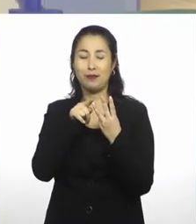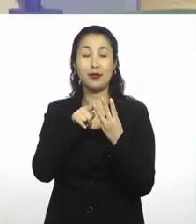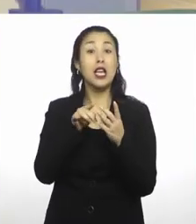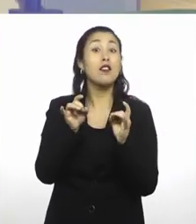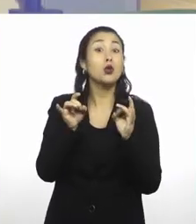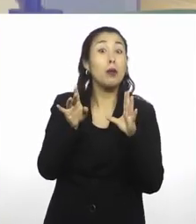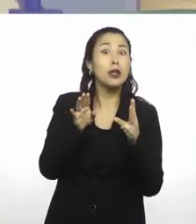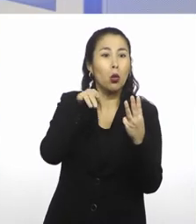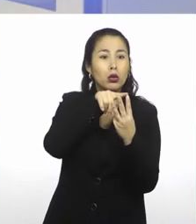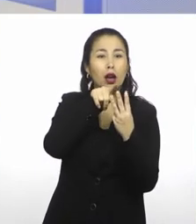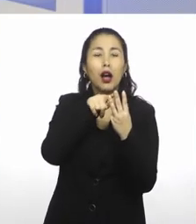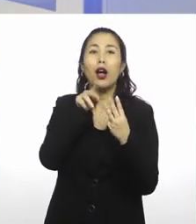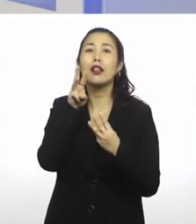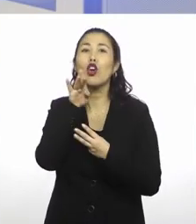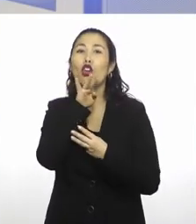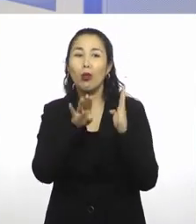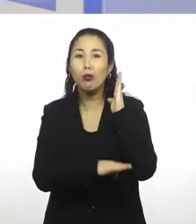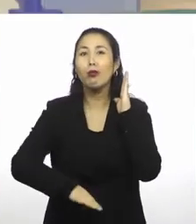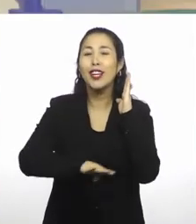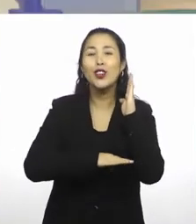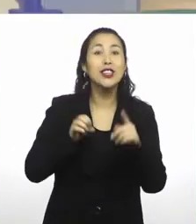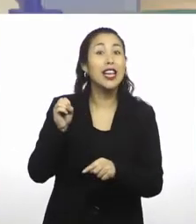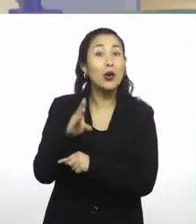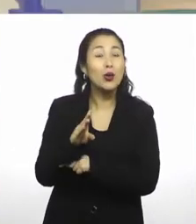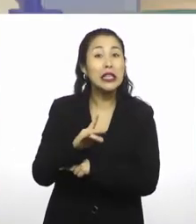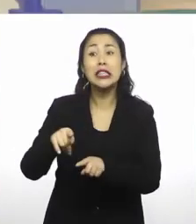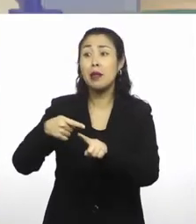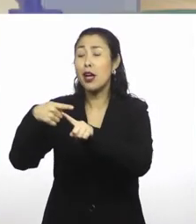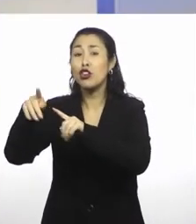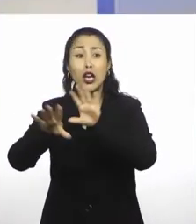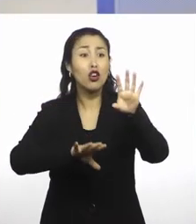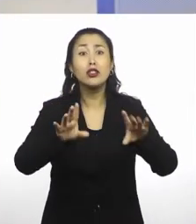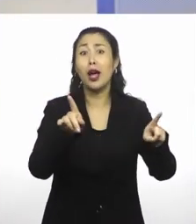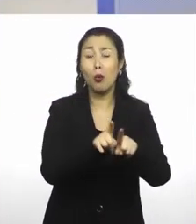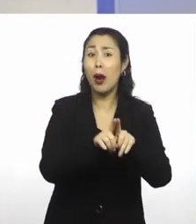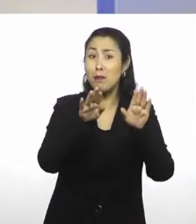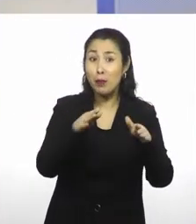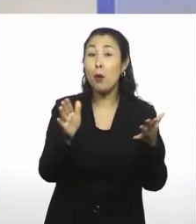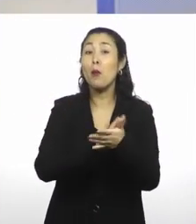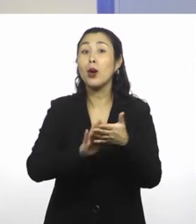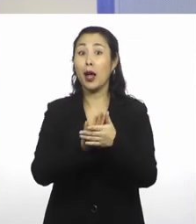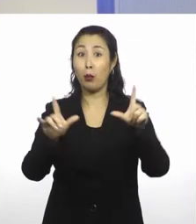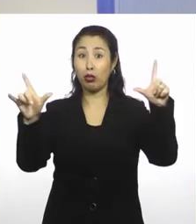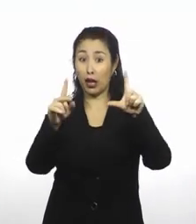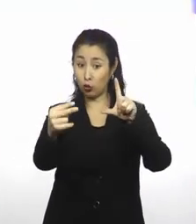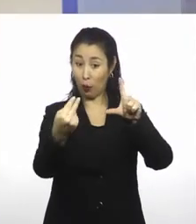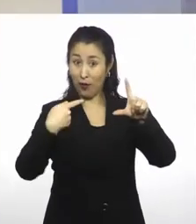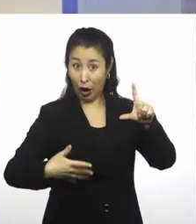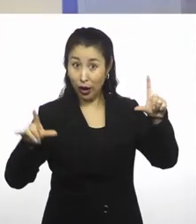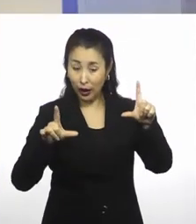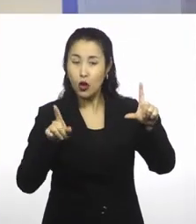son los colores primarios de la luz y que además funcionan en otro tipo de aparatos, como por ejemplo, la pantalla en donde me estás viendo ahora.